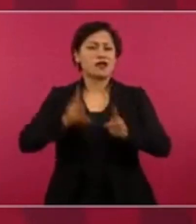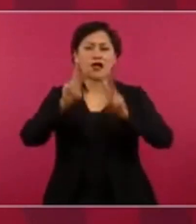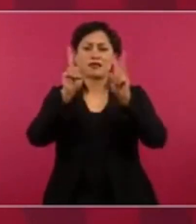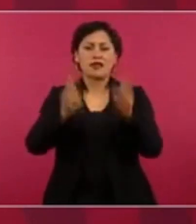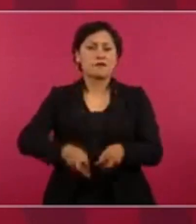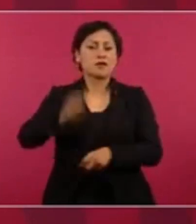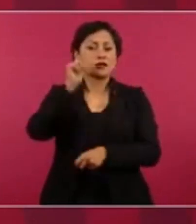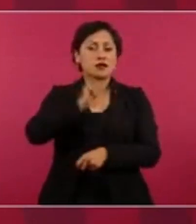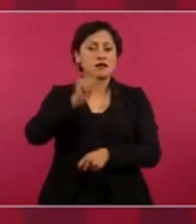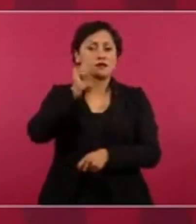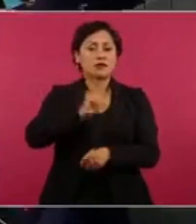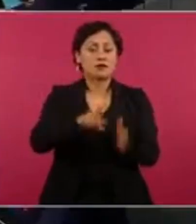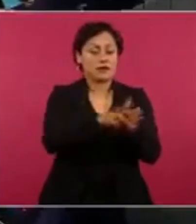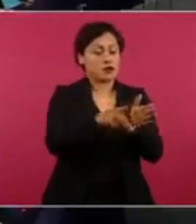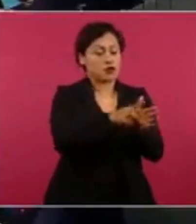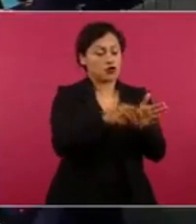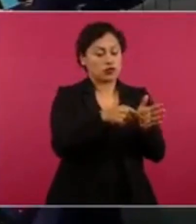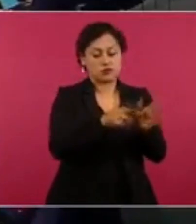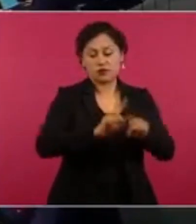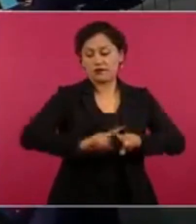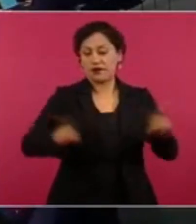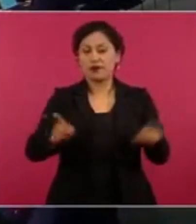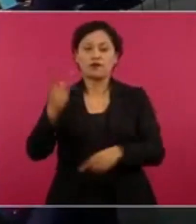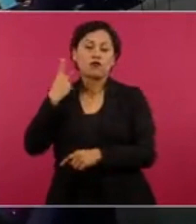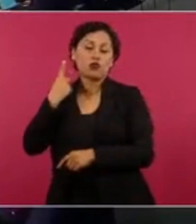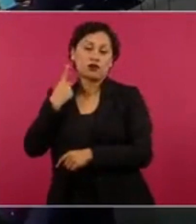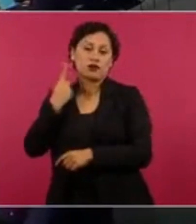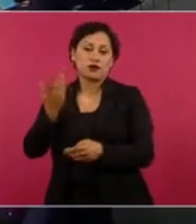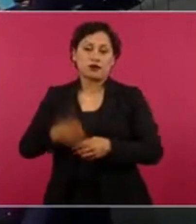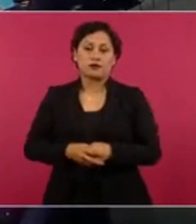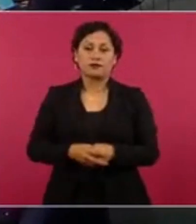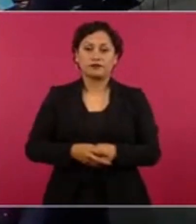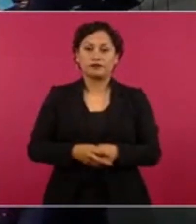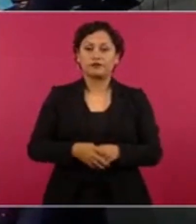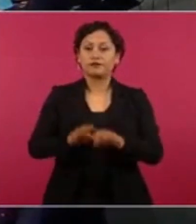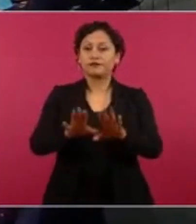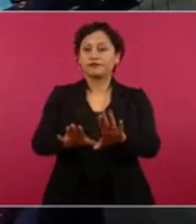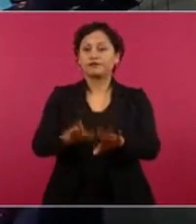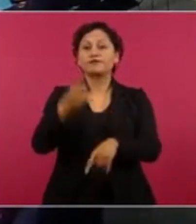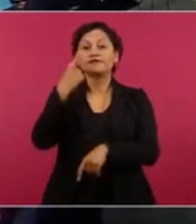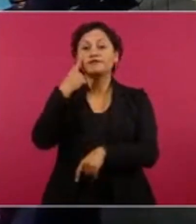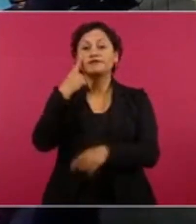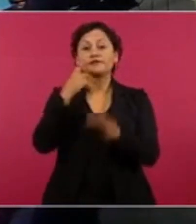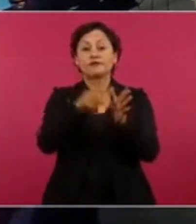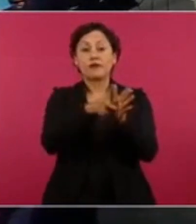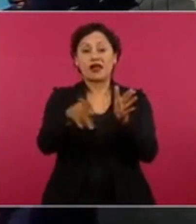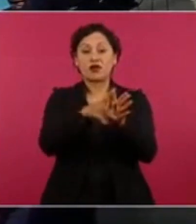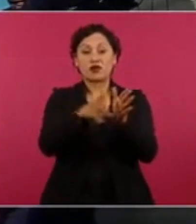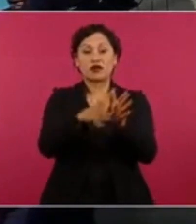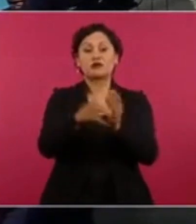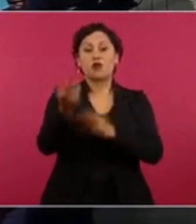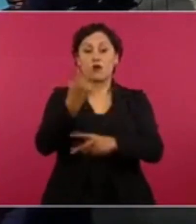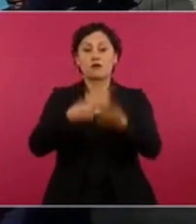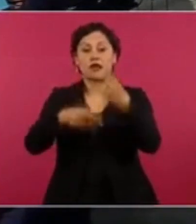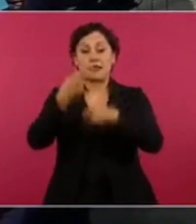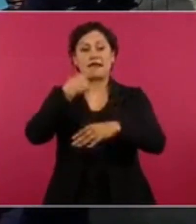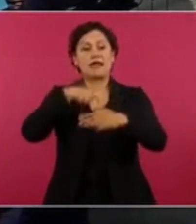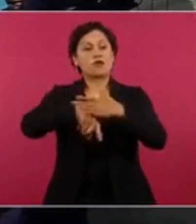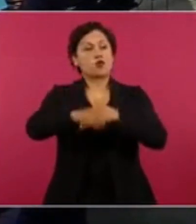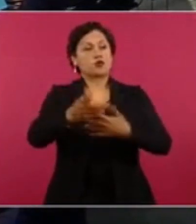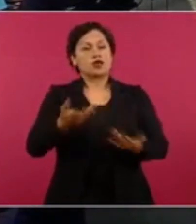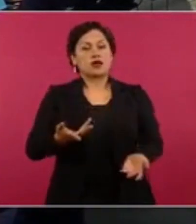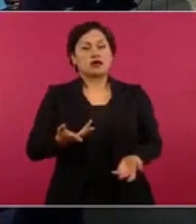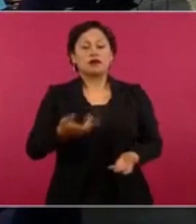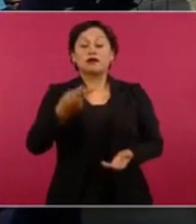una cosa es el periodismo y otra cosa es la política. El periodismo, ver, denuncia, sí, pero la política